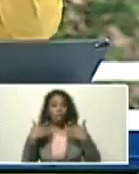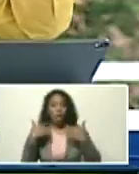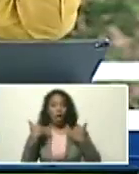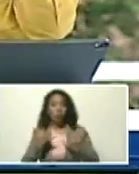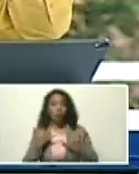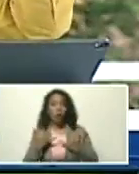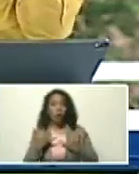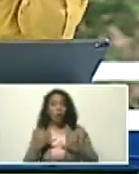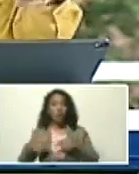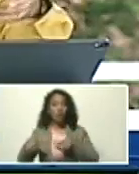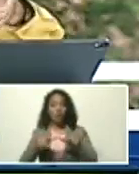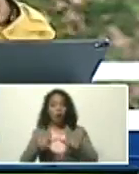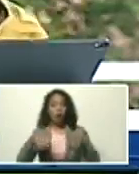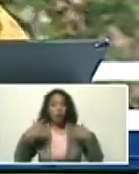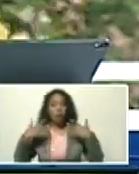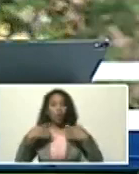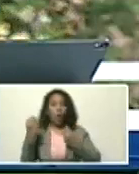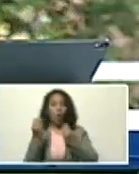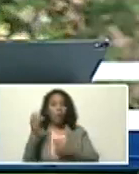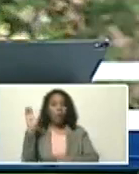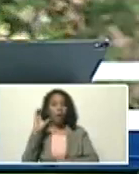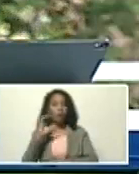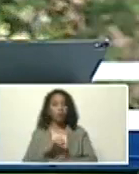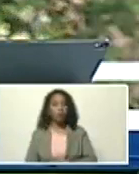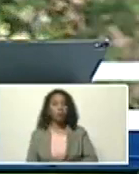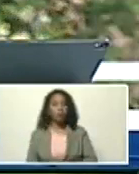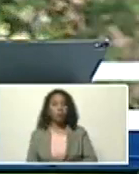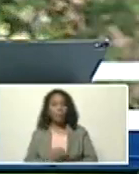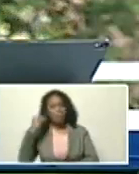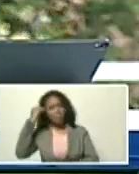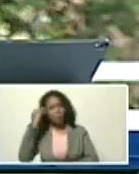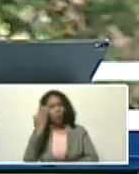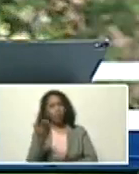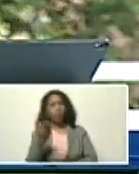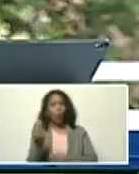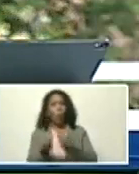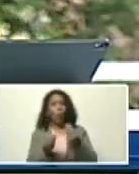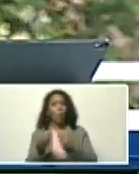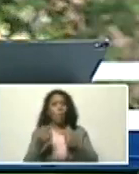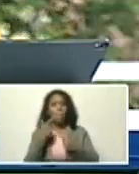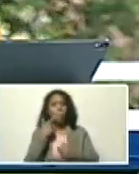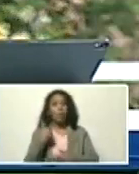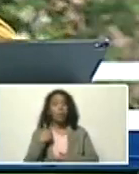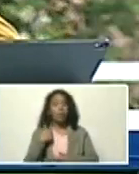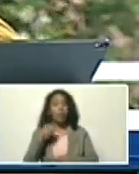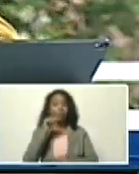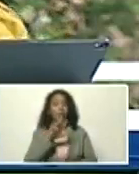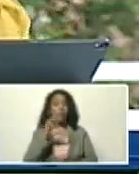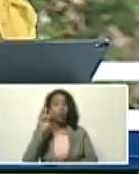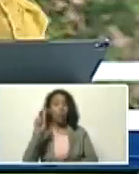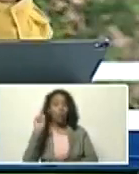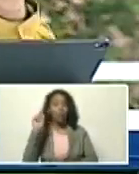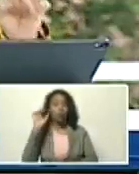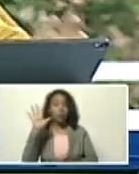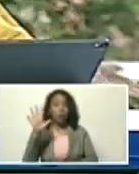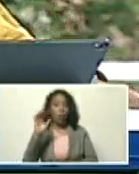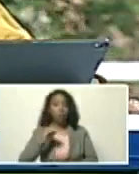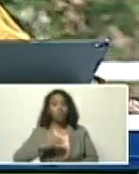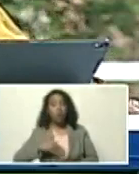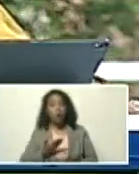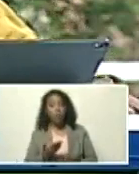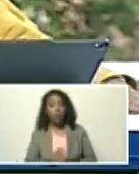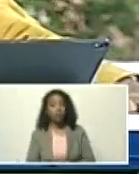a una zona, fresca, como Caracas, imagínense ustedes, me están diciendo, 32.5, posible,